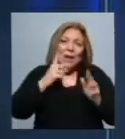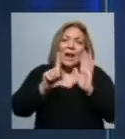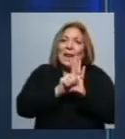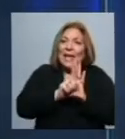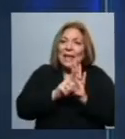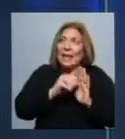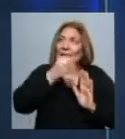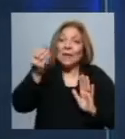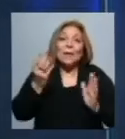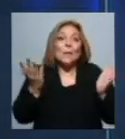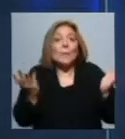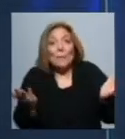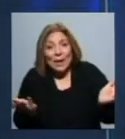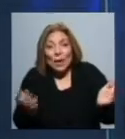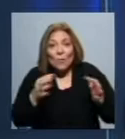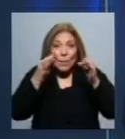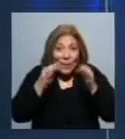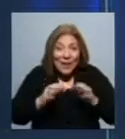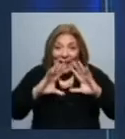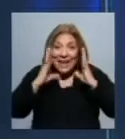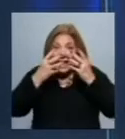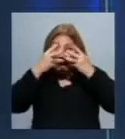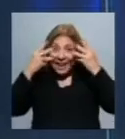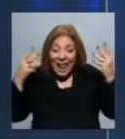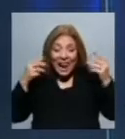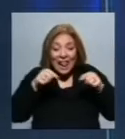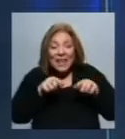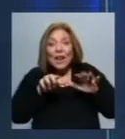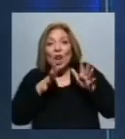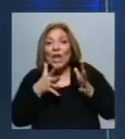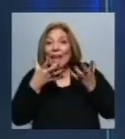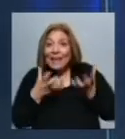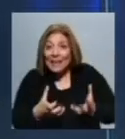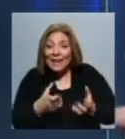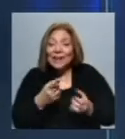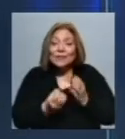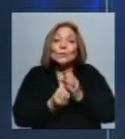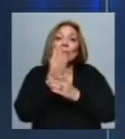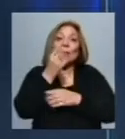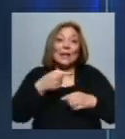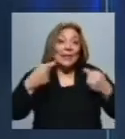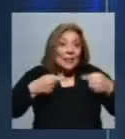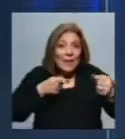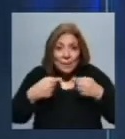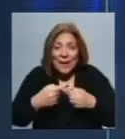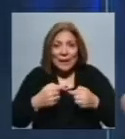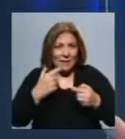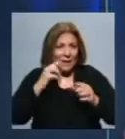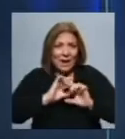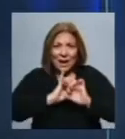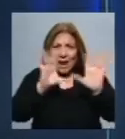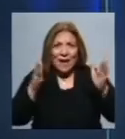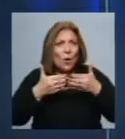al texto, pero bueno, la concepción general, la filosofía general es la que surgió de ese debate público, abierto y